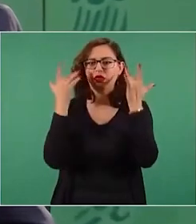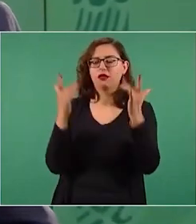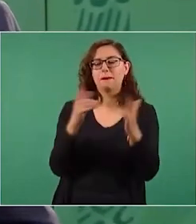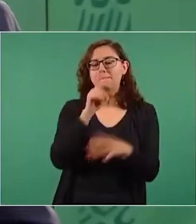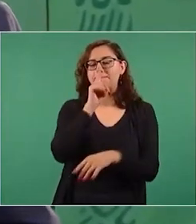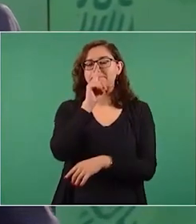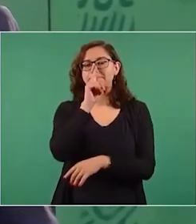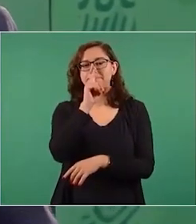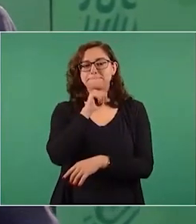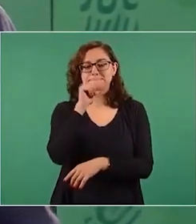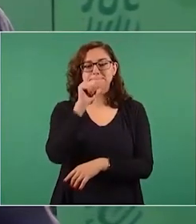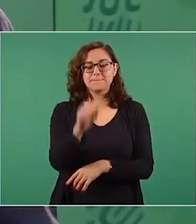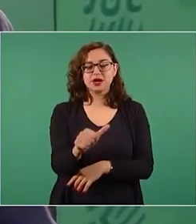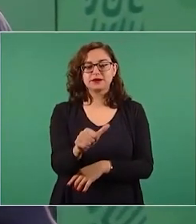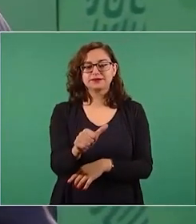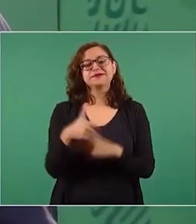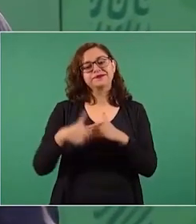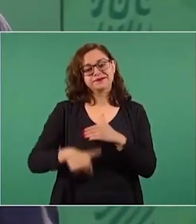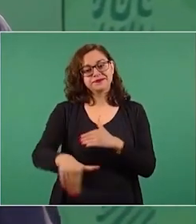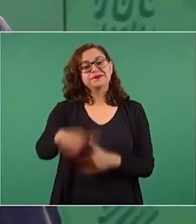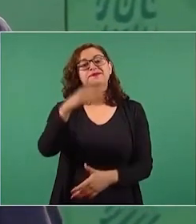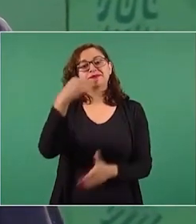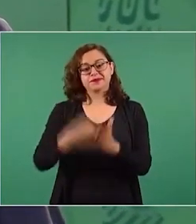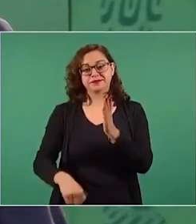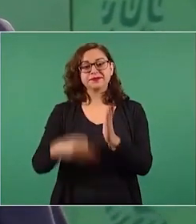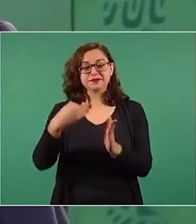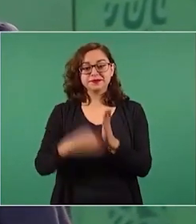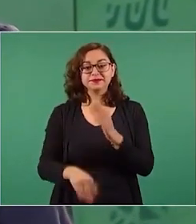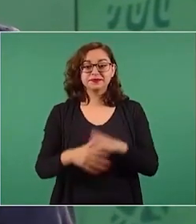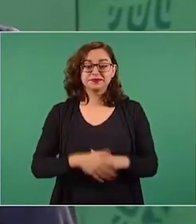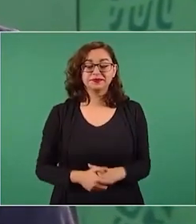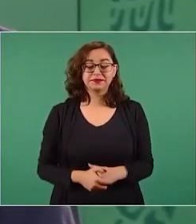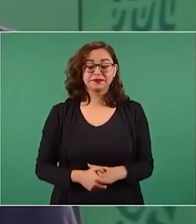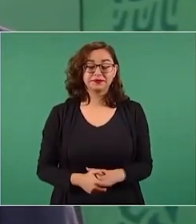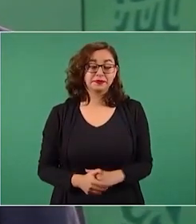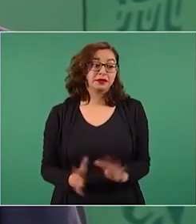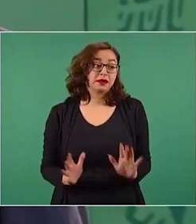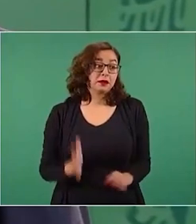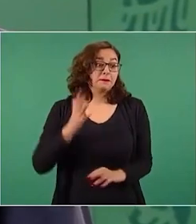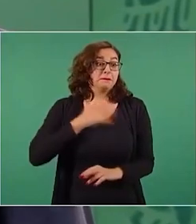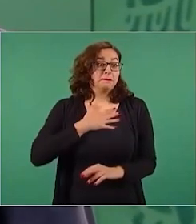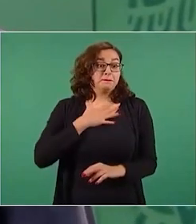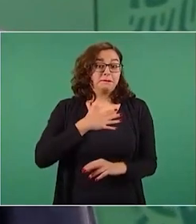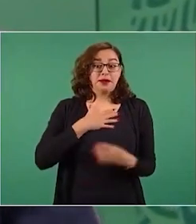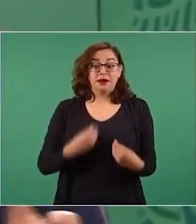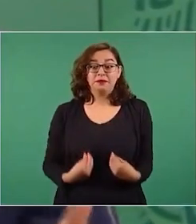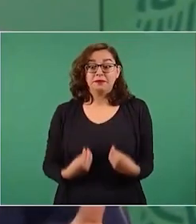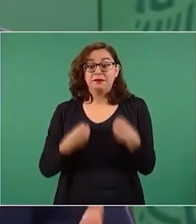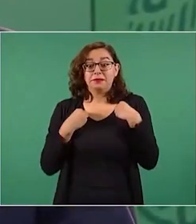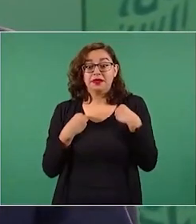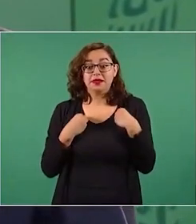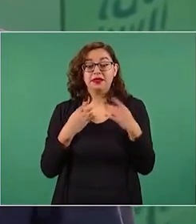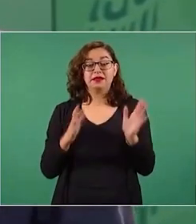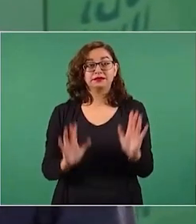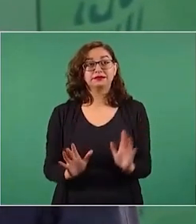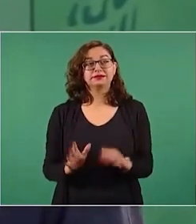Entonces, falta tiempo. En mi caso, me faltan